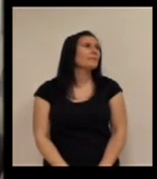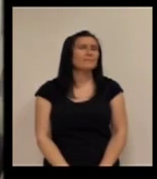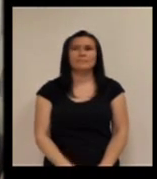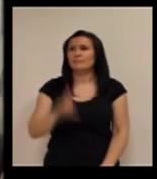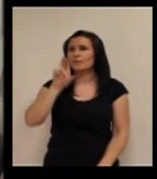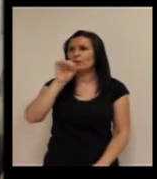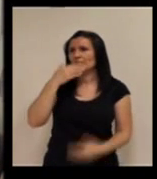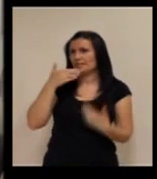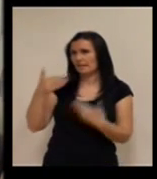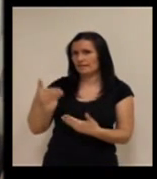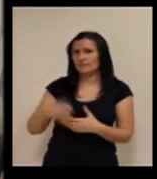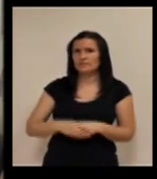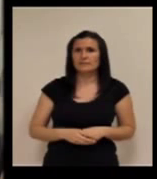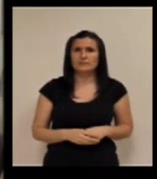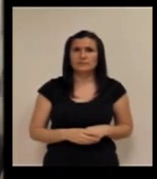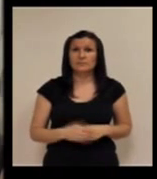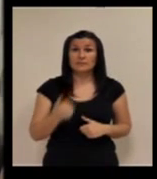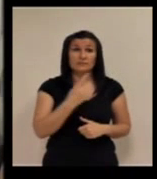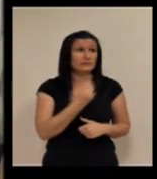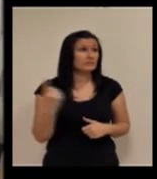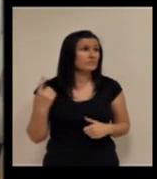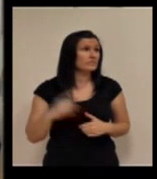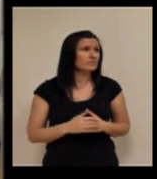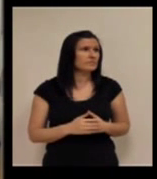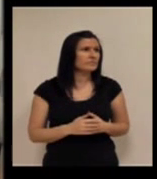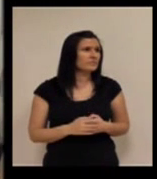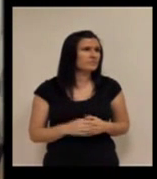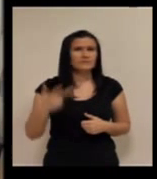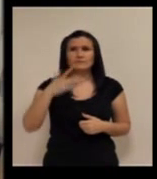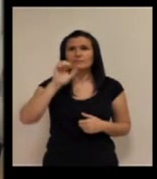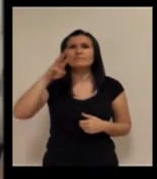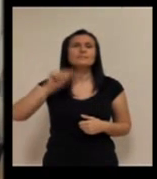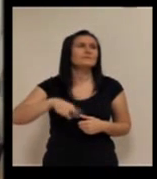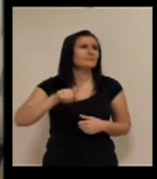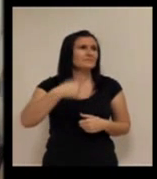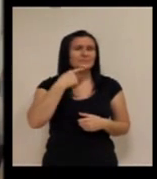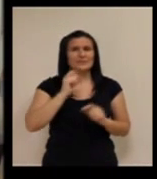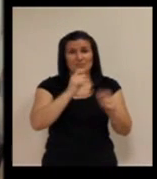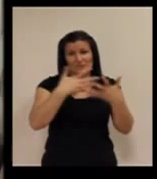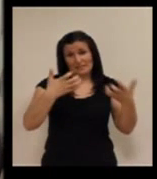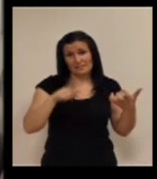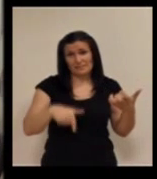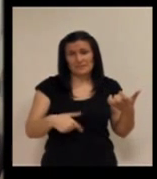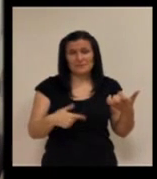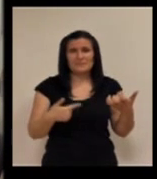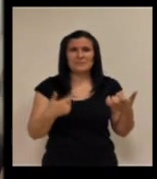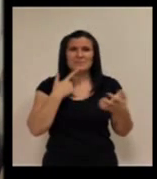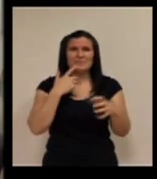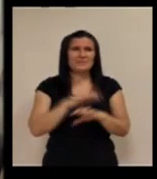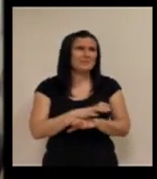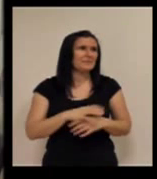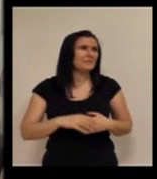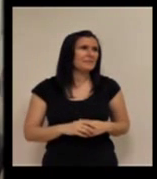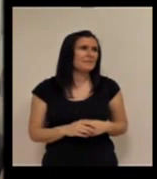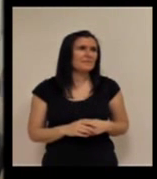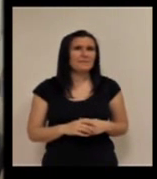sí, sí, es verdad muchas gracias pues bueno te dejo te dejo una frase y un sí, hoy empezamos por los chicos